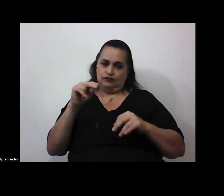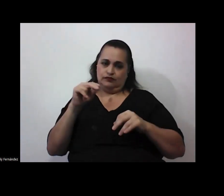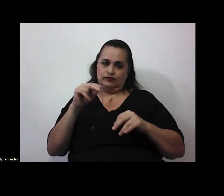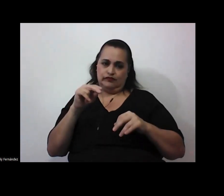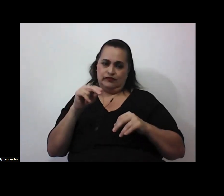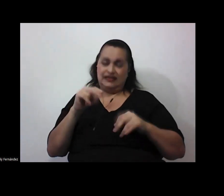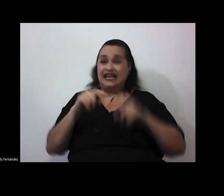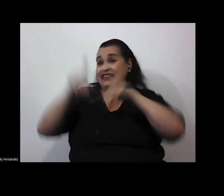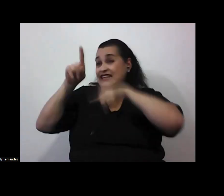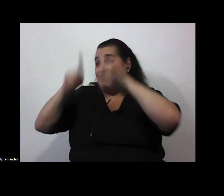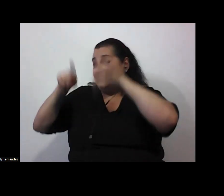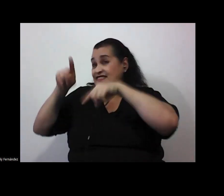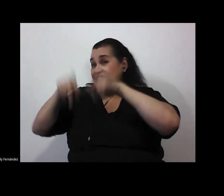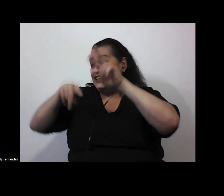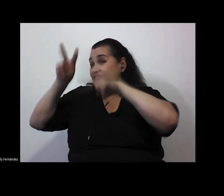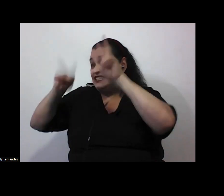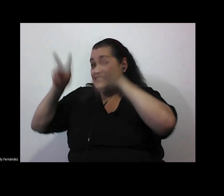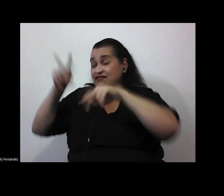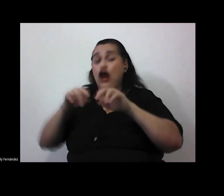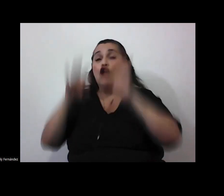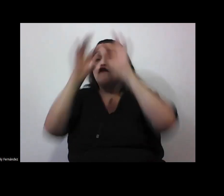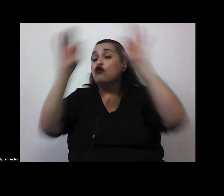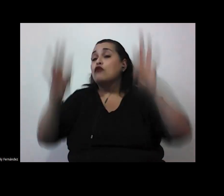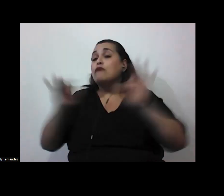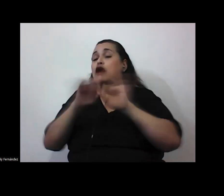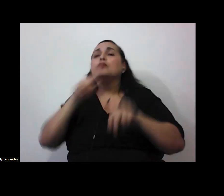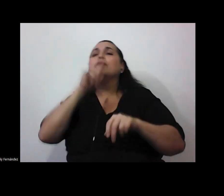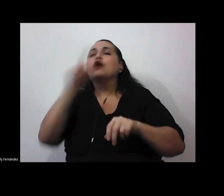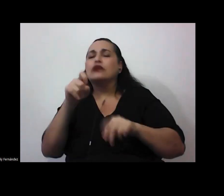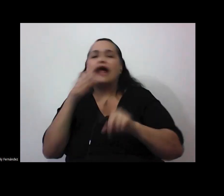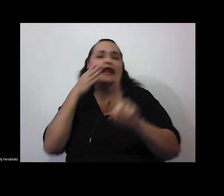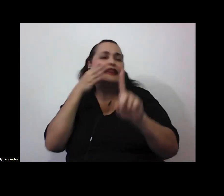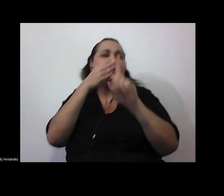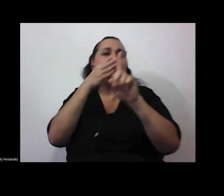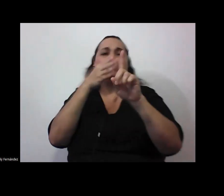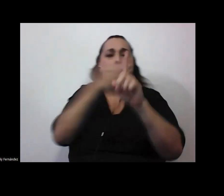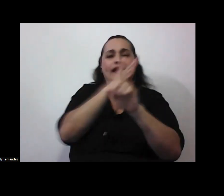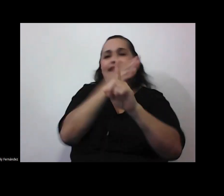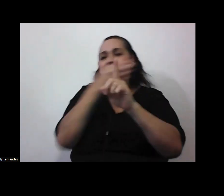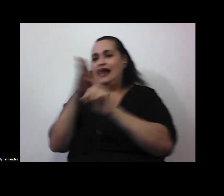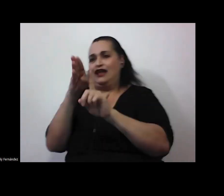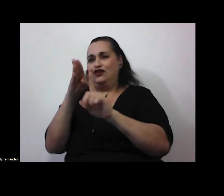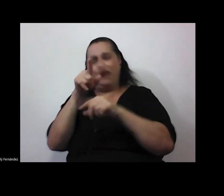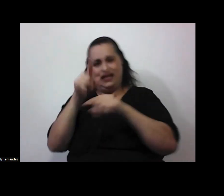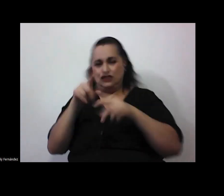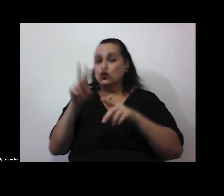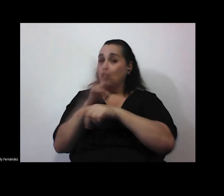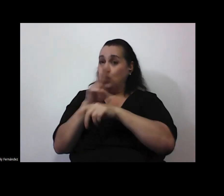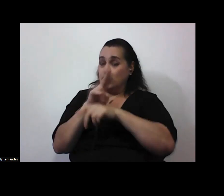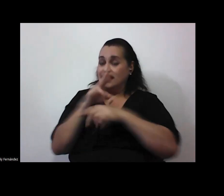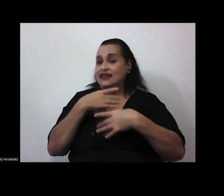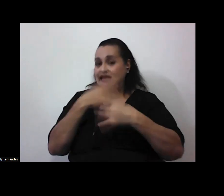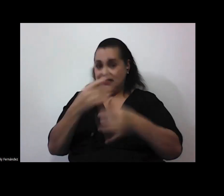diversificar los formatos y preguntar de modos indirectos estos son dos criterios que son útiles e interesantes si el tema son los